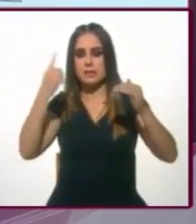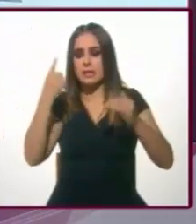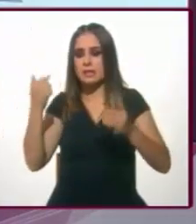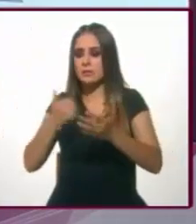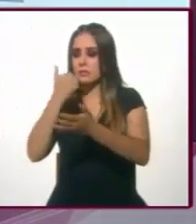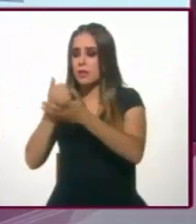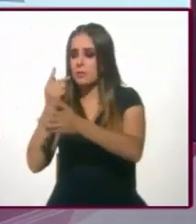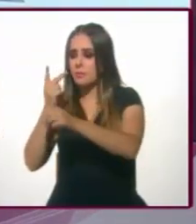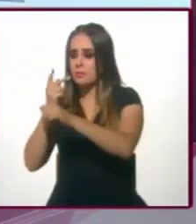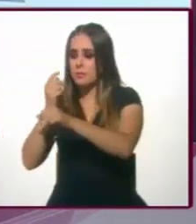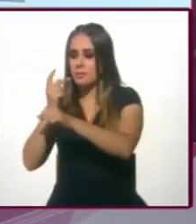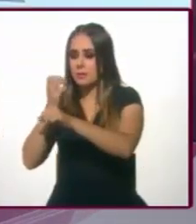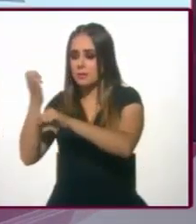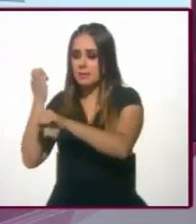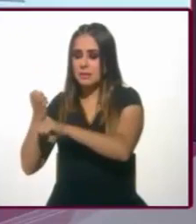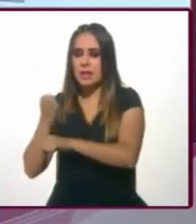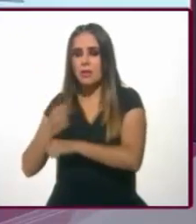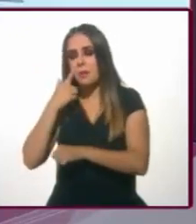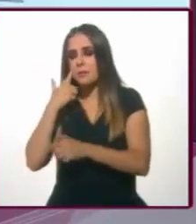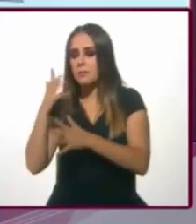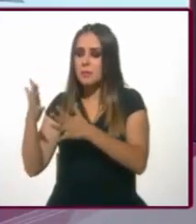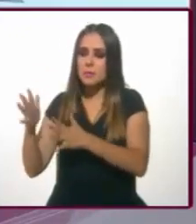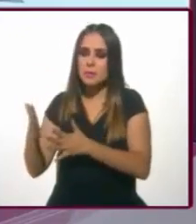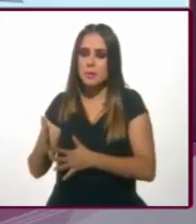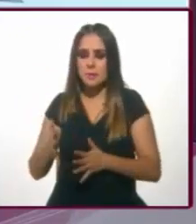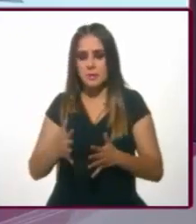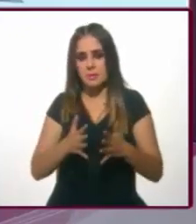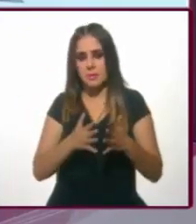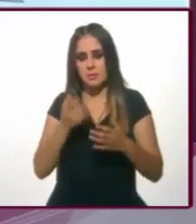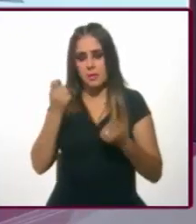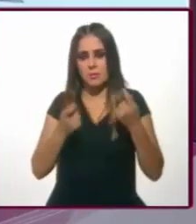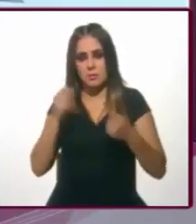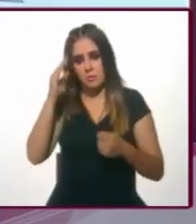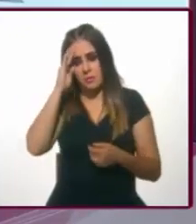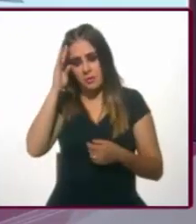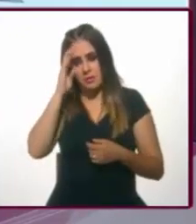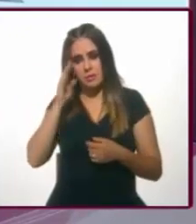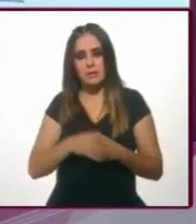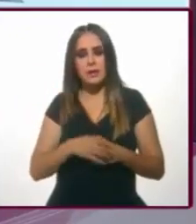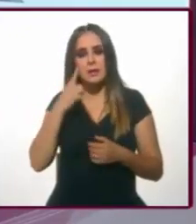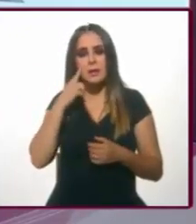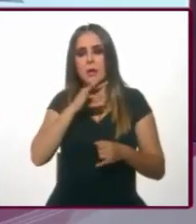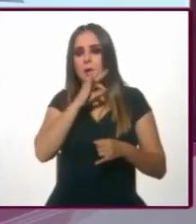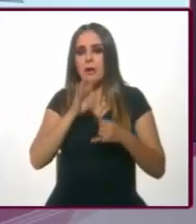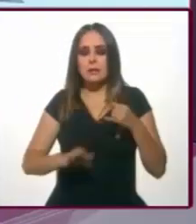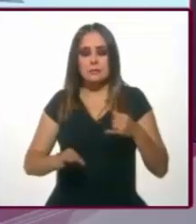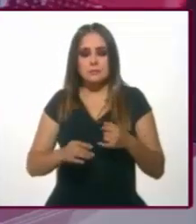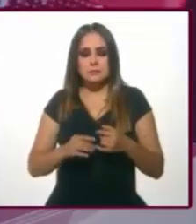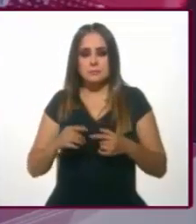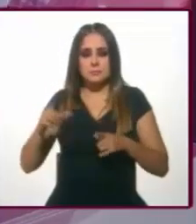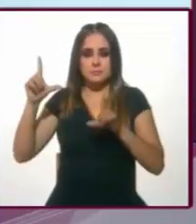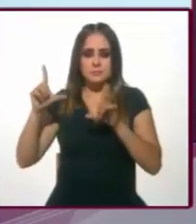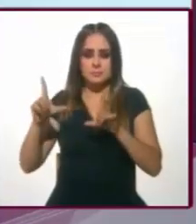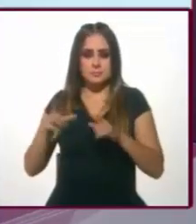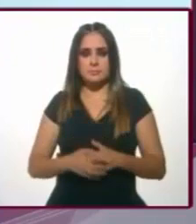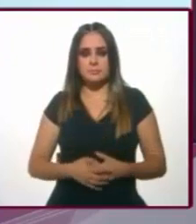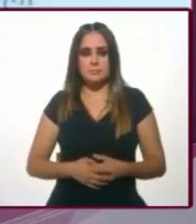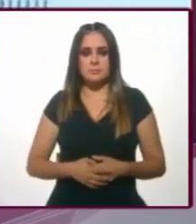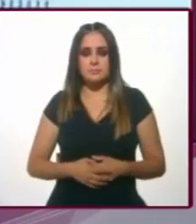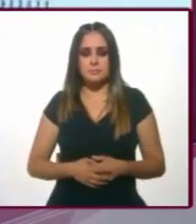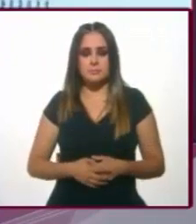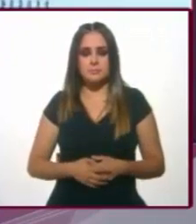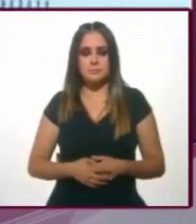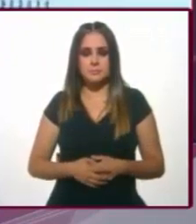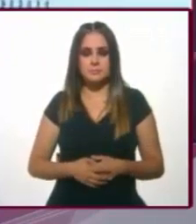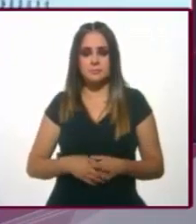localidad. Y este dato, si lo ves en el histórico, que es nuestro último gráfico, verás que tiene